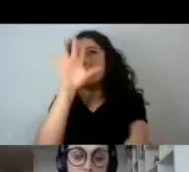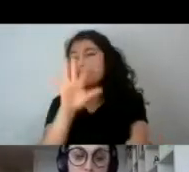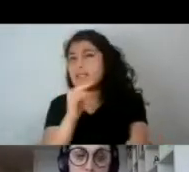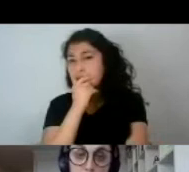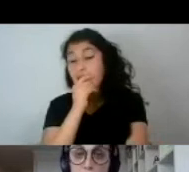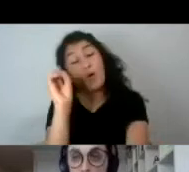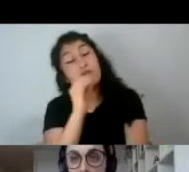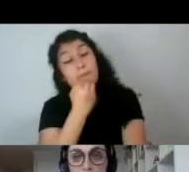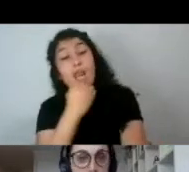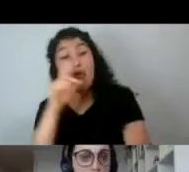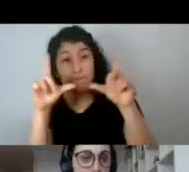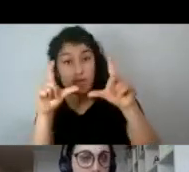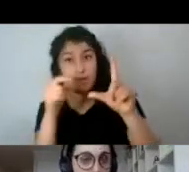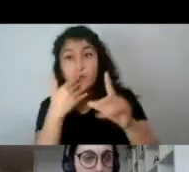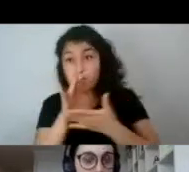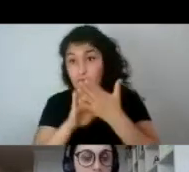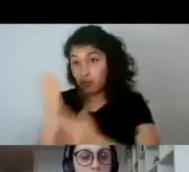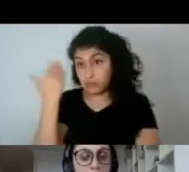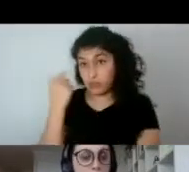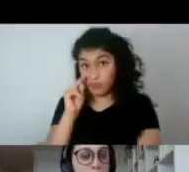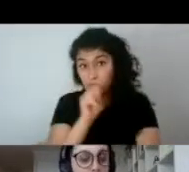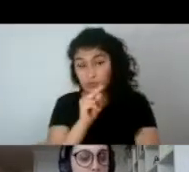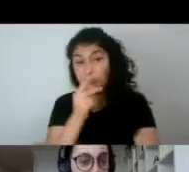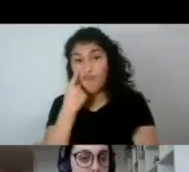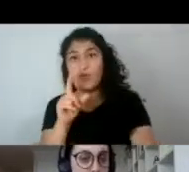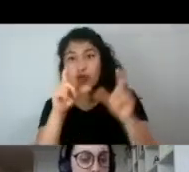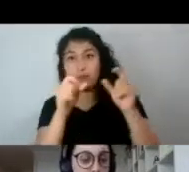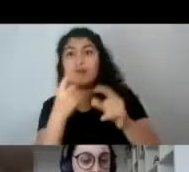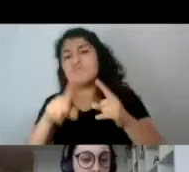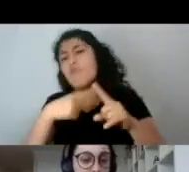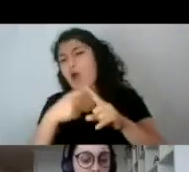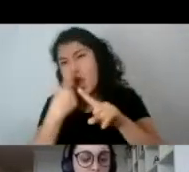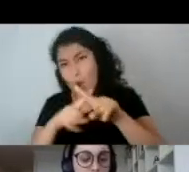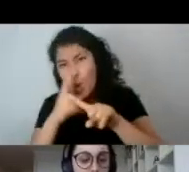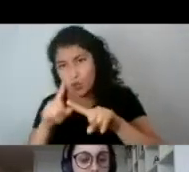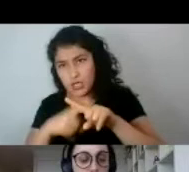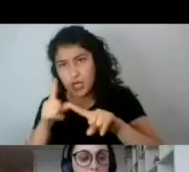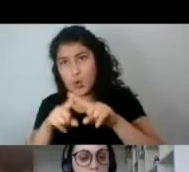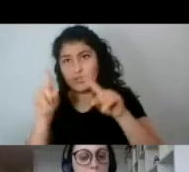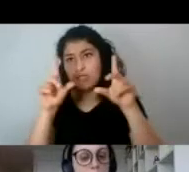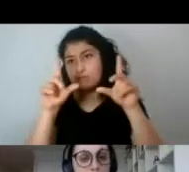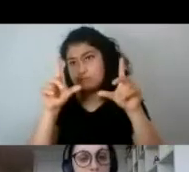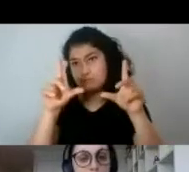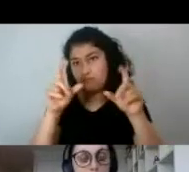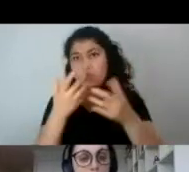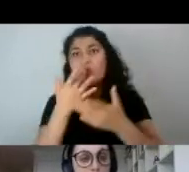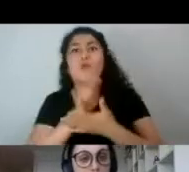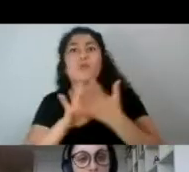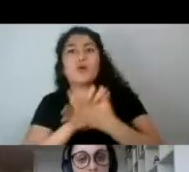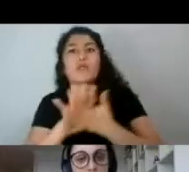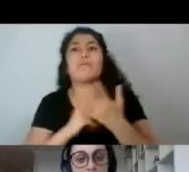aparecen, que nosotras vimos algunas tapas, ¿no? Bueno, veamos también esas imágenes a nivel paratextual. ¿Cuántas niñas,